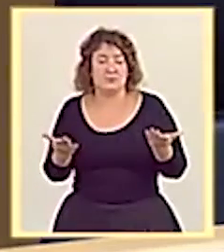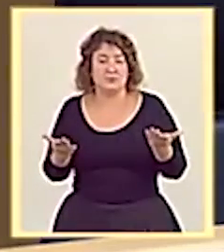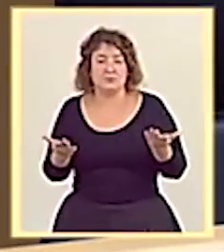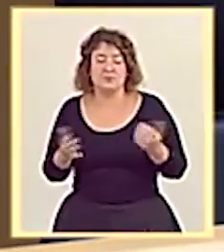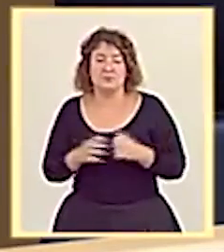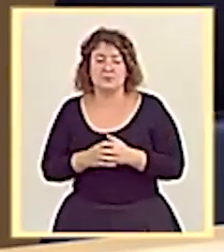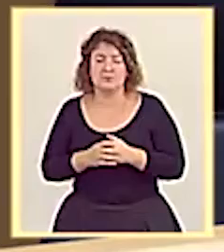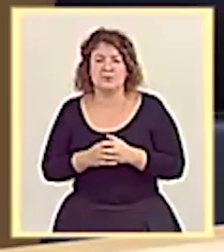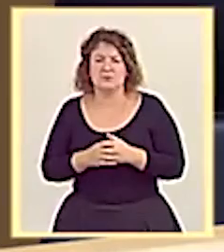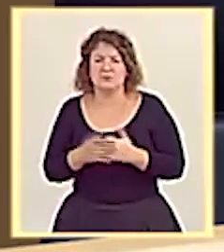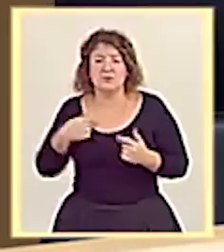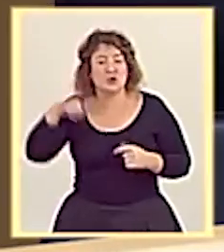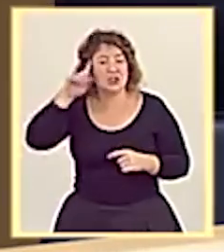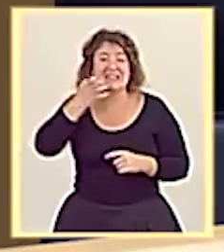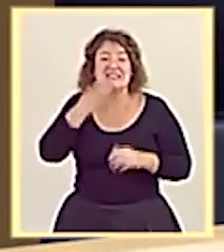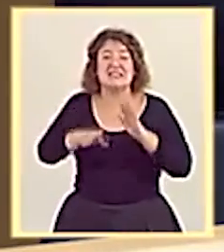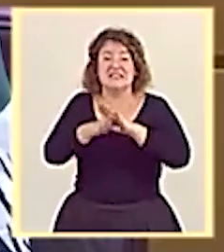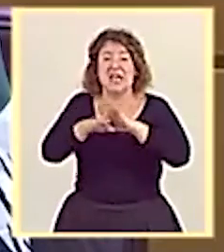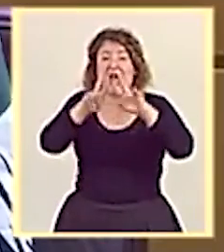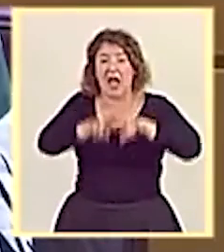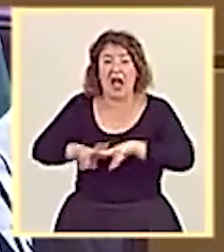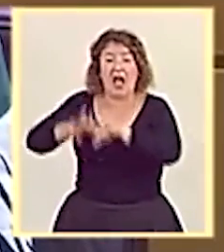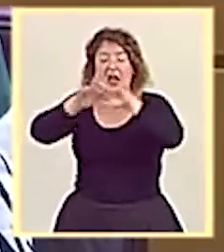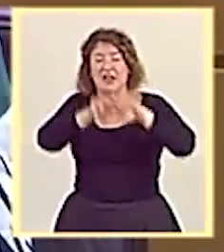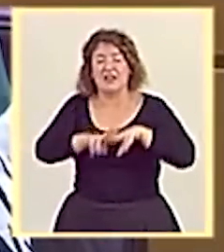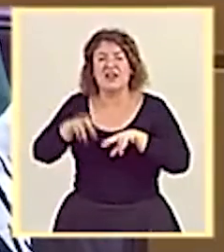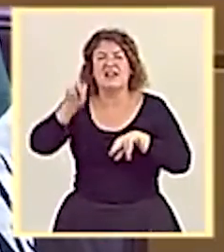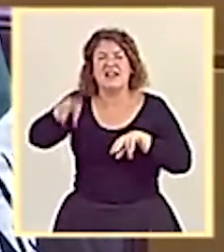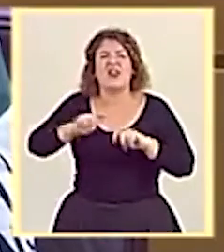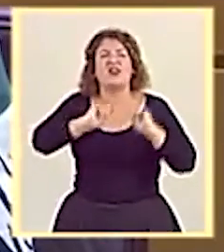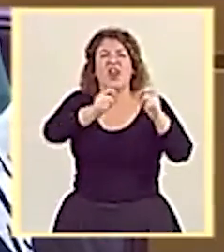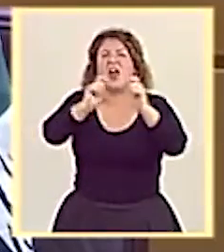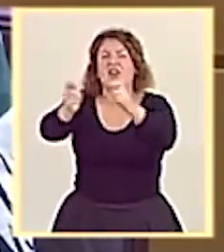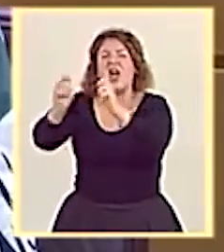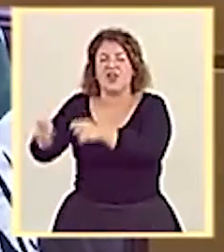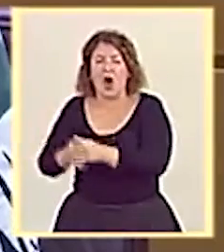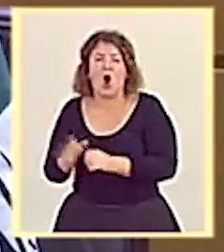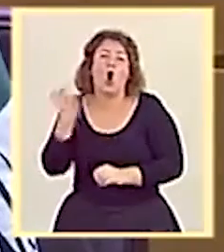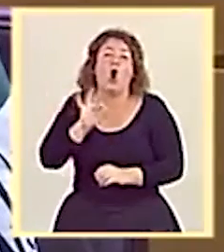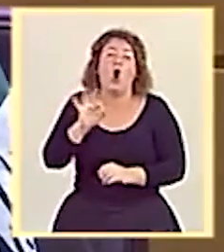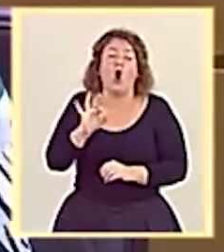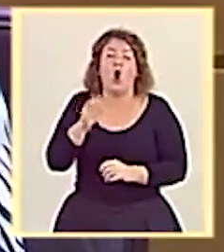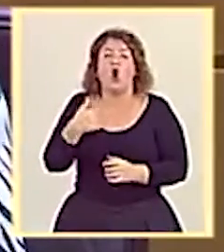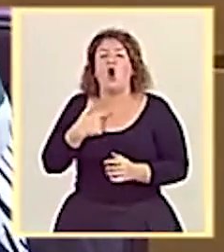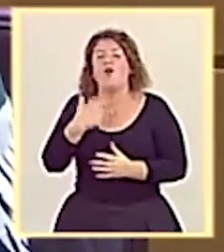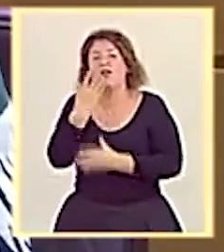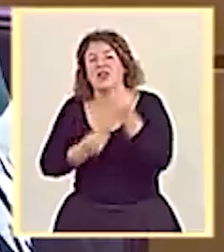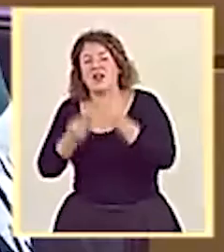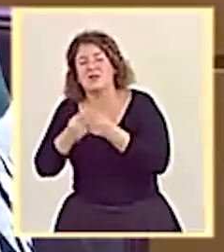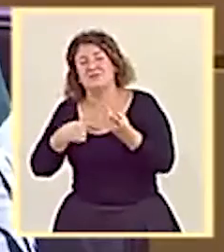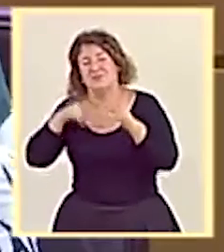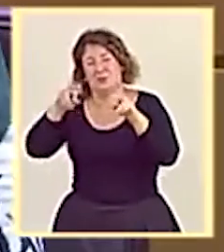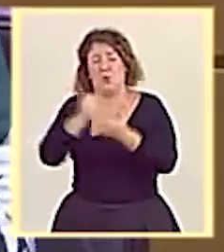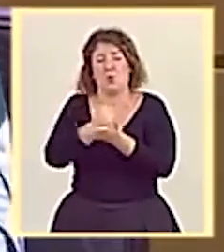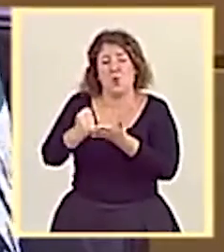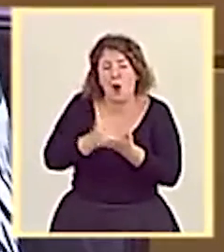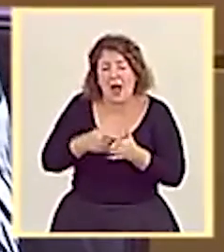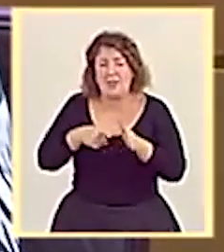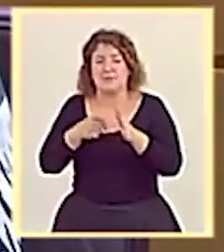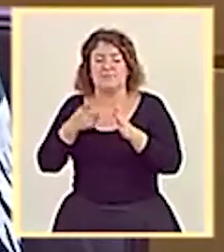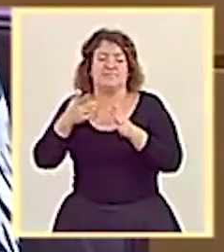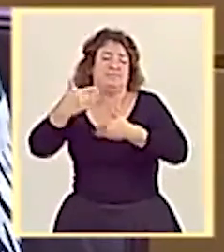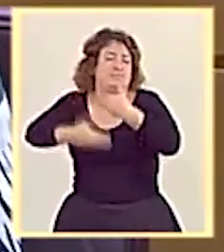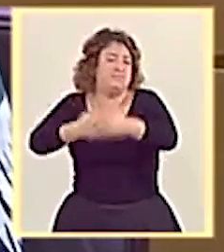usted ha dicho, siguen analizando a quienes van a dispensar la adjudicación o siguen resolviendo incidencias burocráticas. Pero,